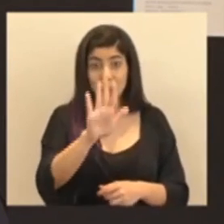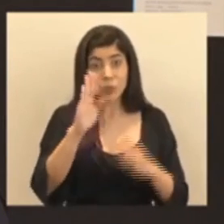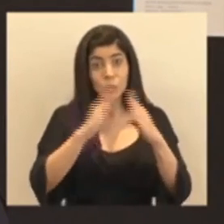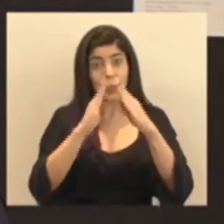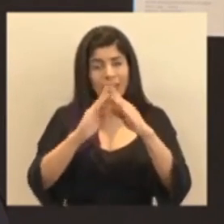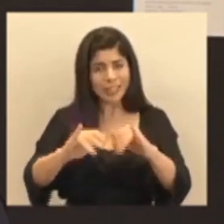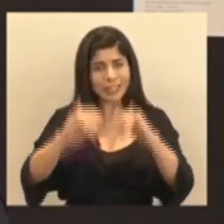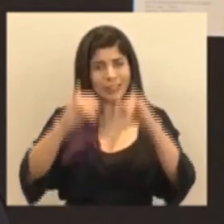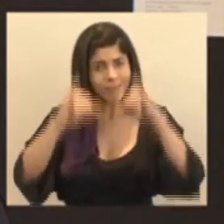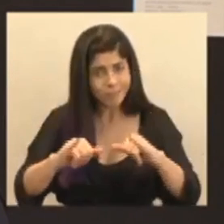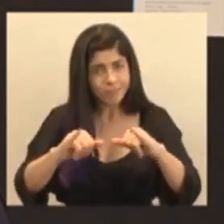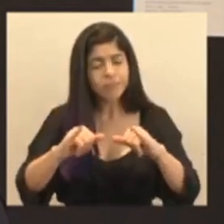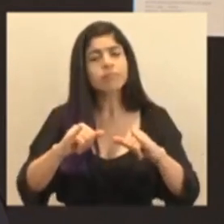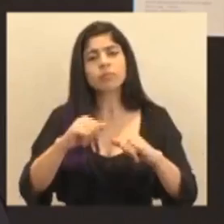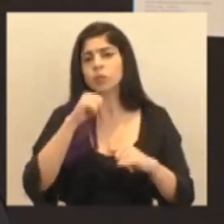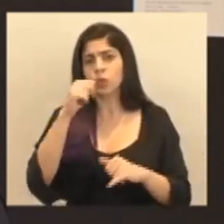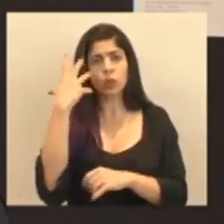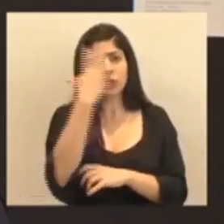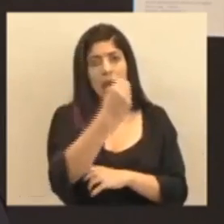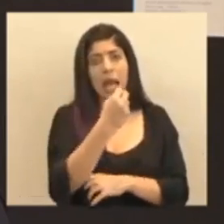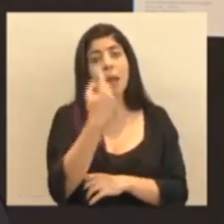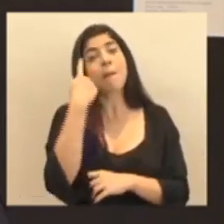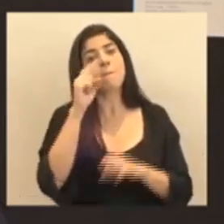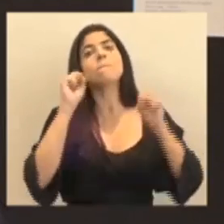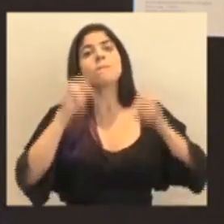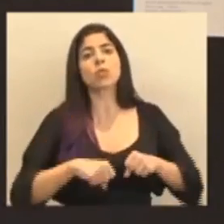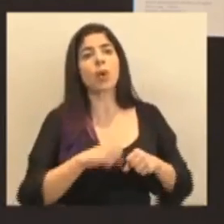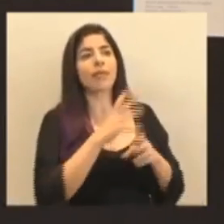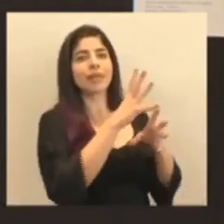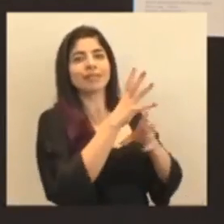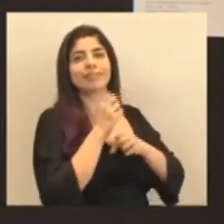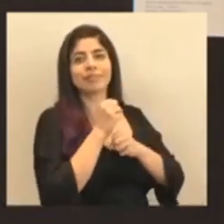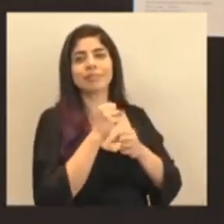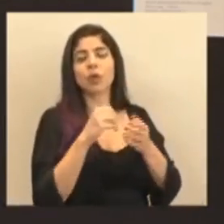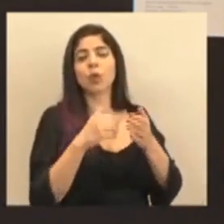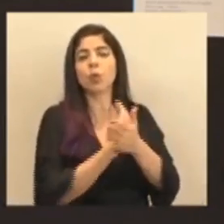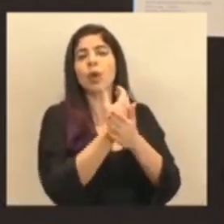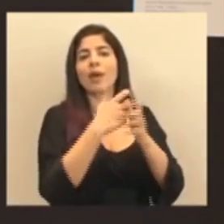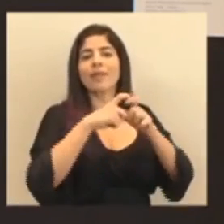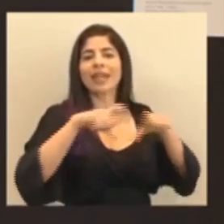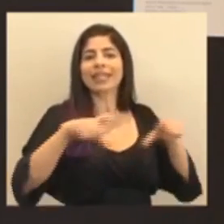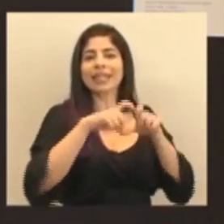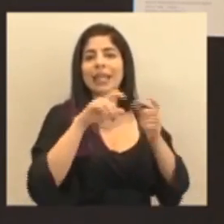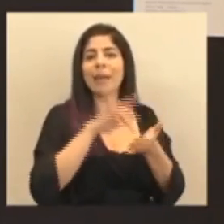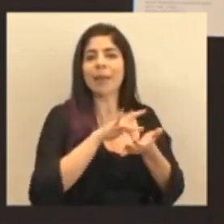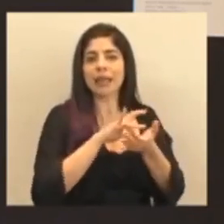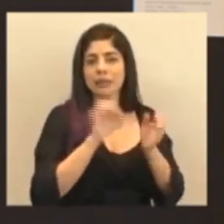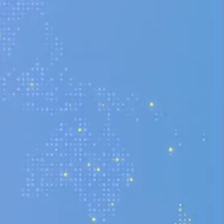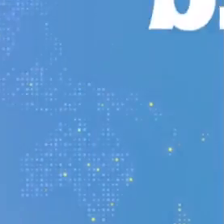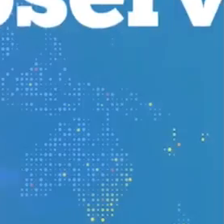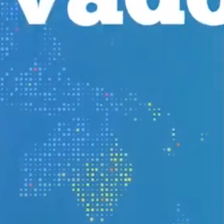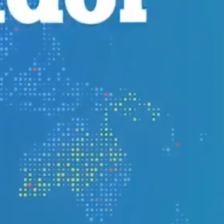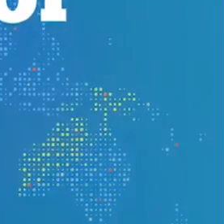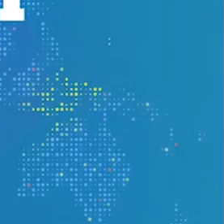casa para recibir su nueva receta de medicamentos.